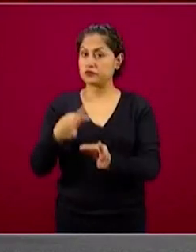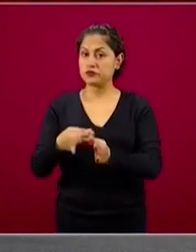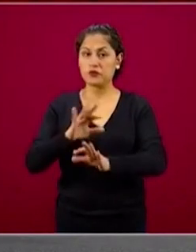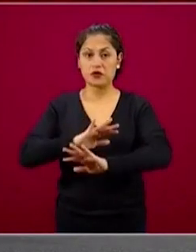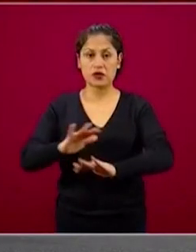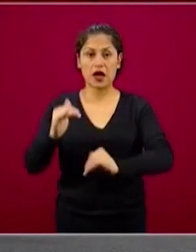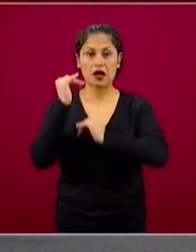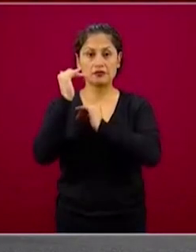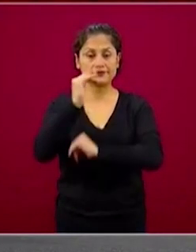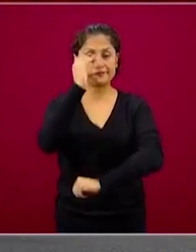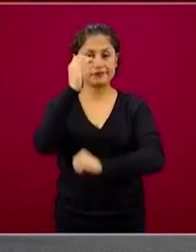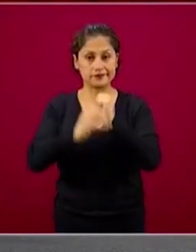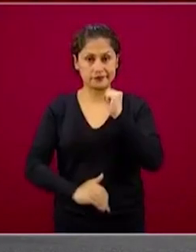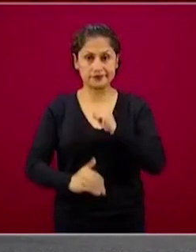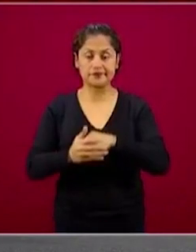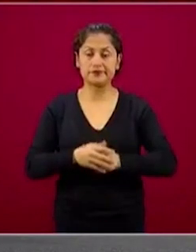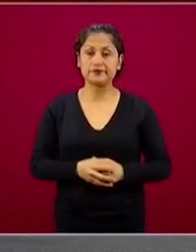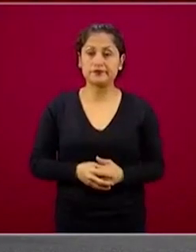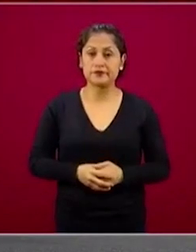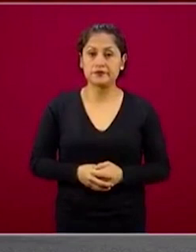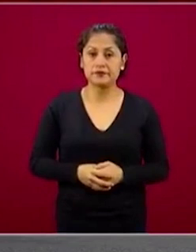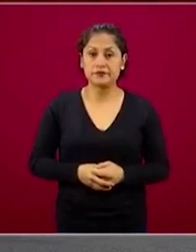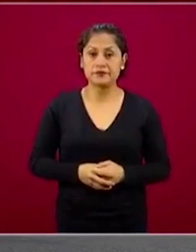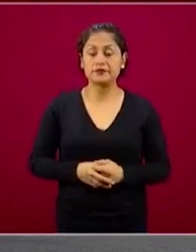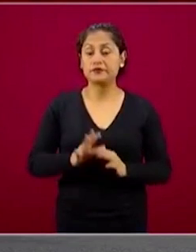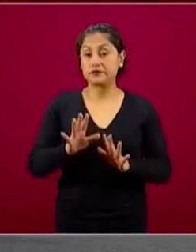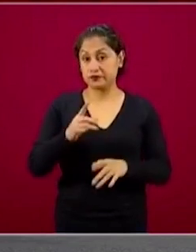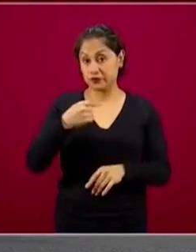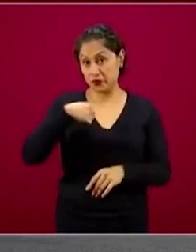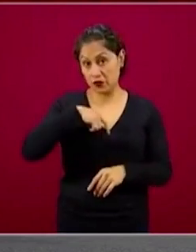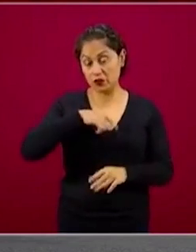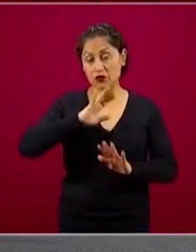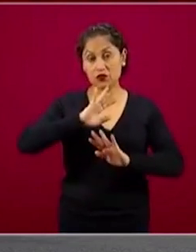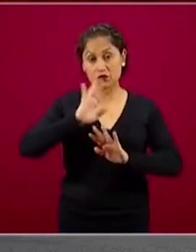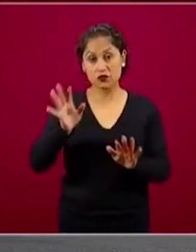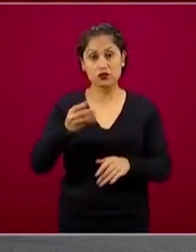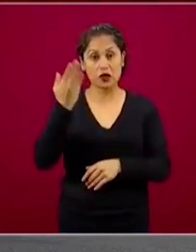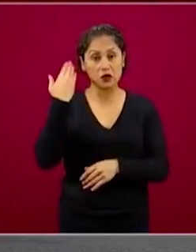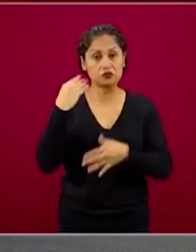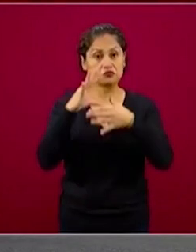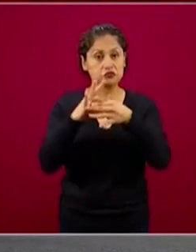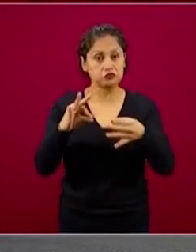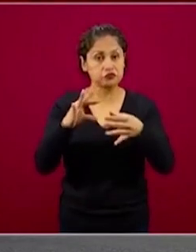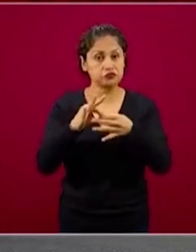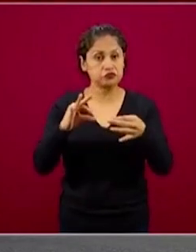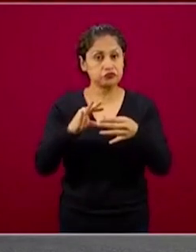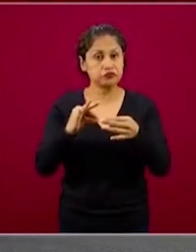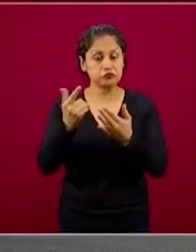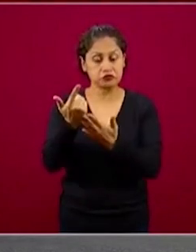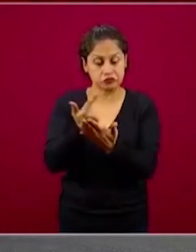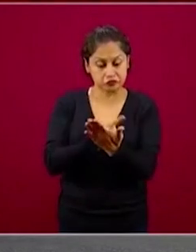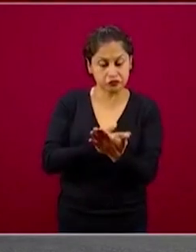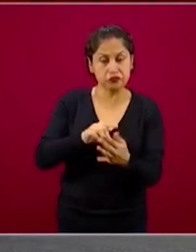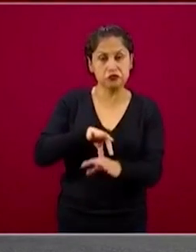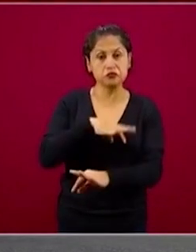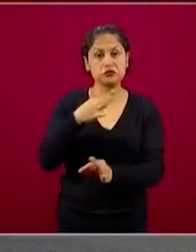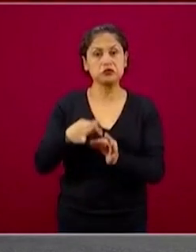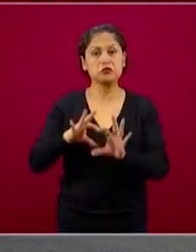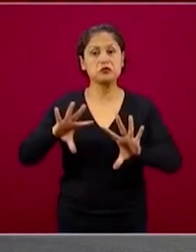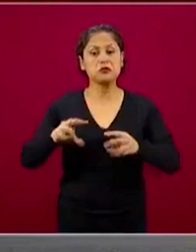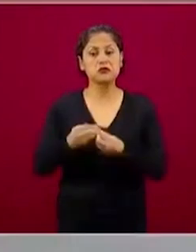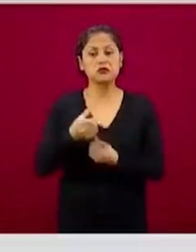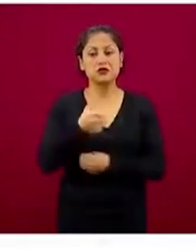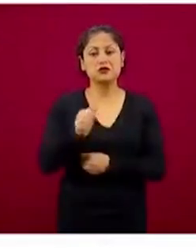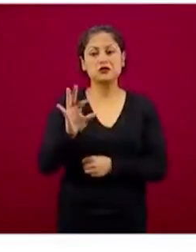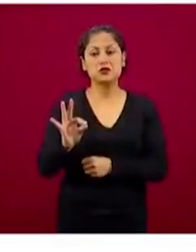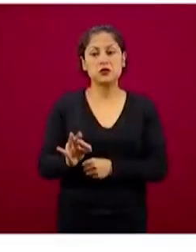solicitar el crédito. Hemos destacado que son la siguiente, son 645 mil 112